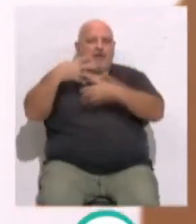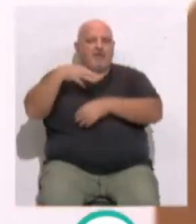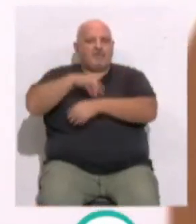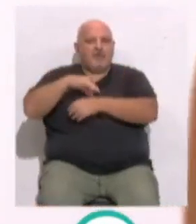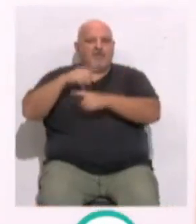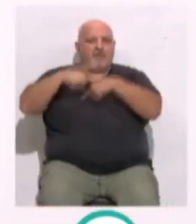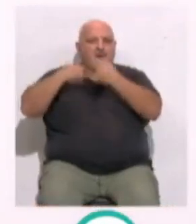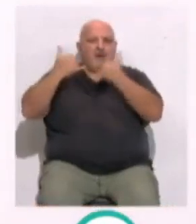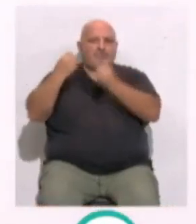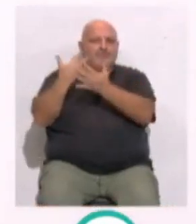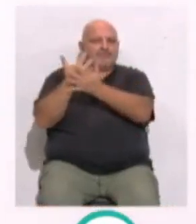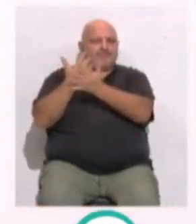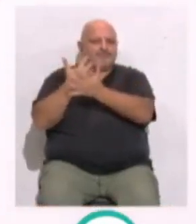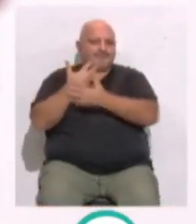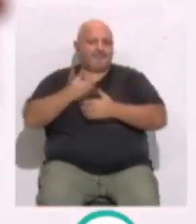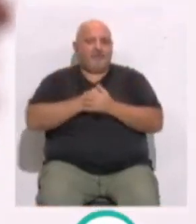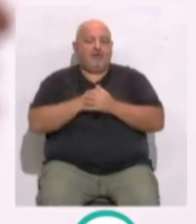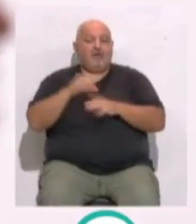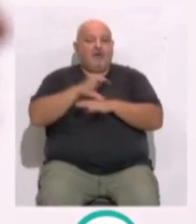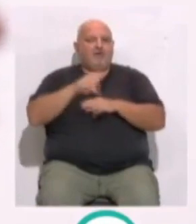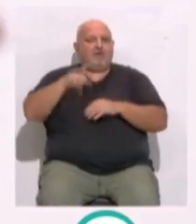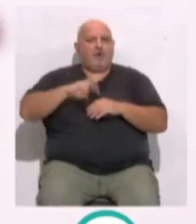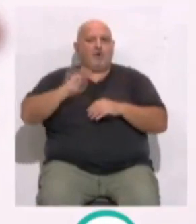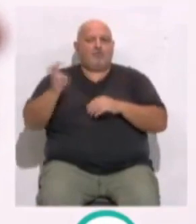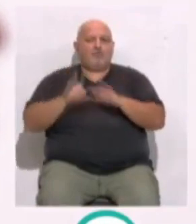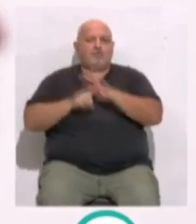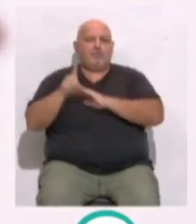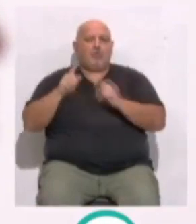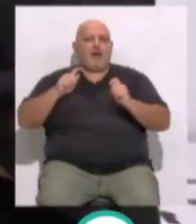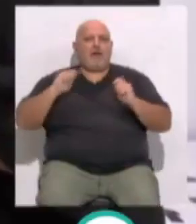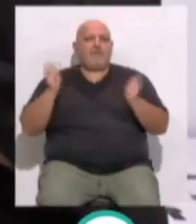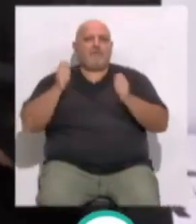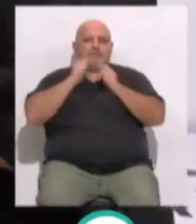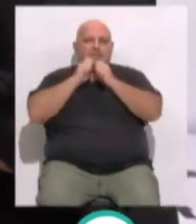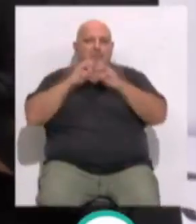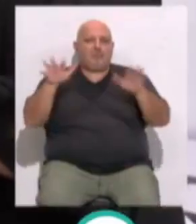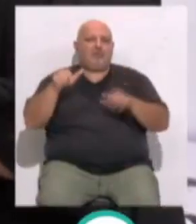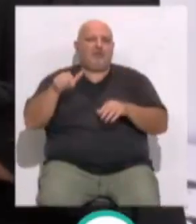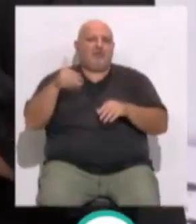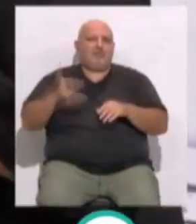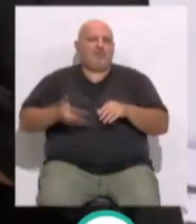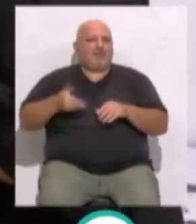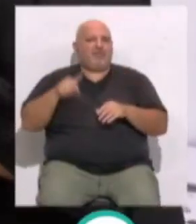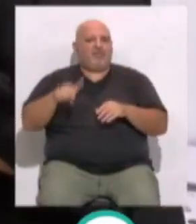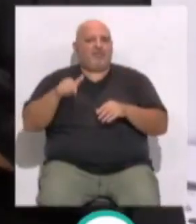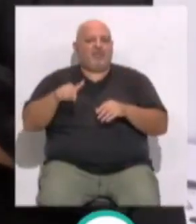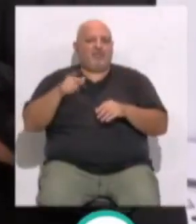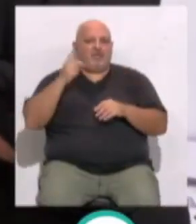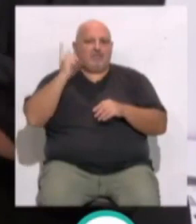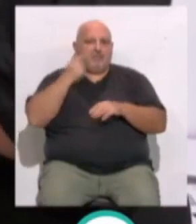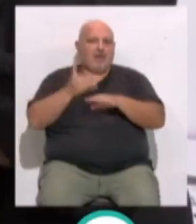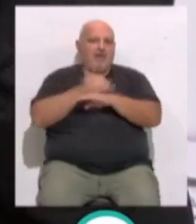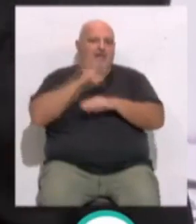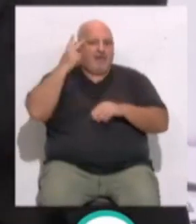familiares. Asimismo, la consejera ha informado del desarrollo de una campaña divulgativa sobre la importancia de la detección